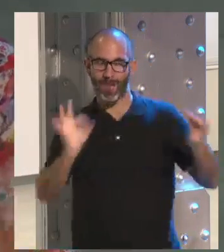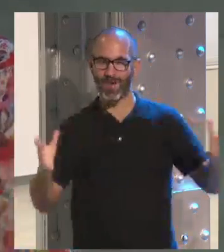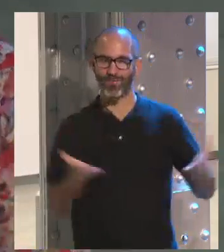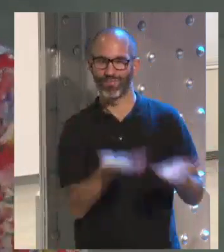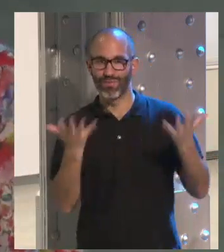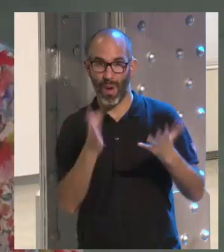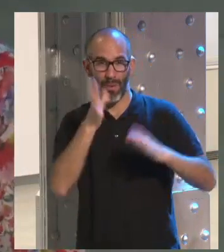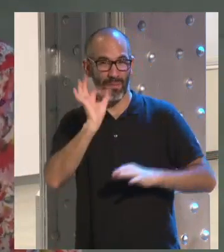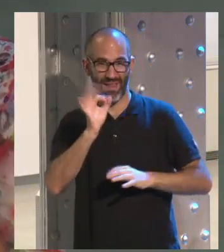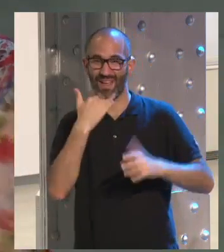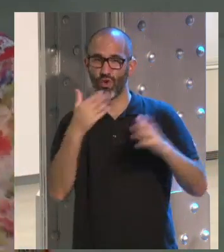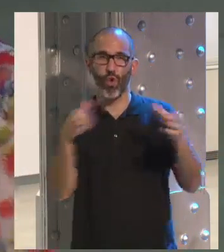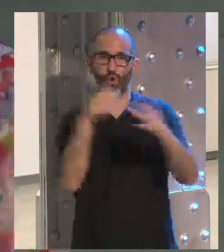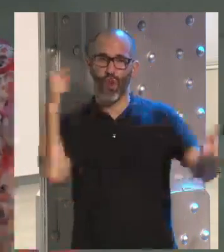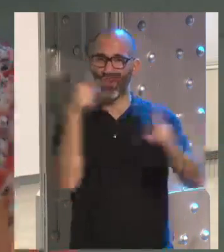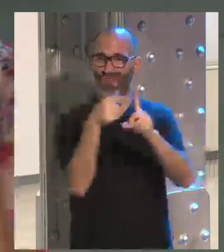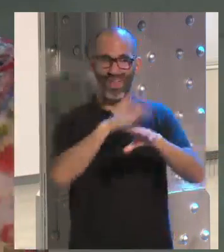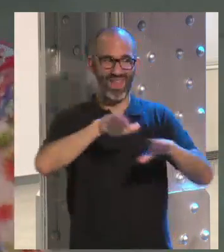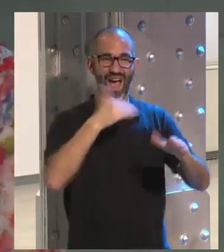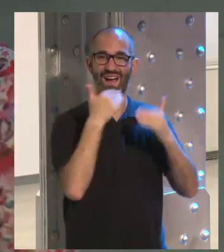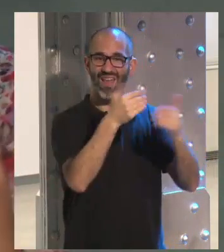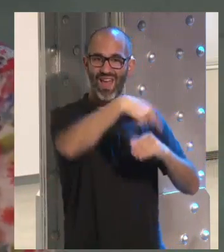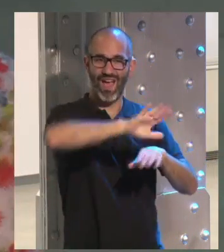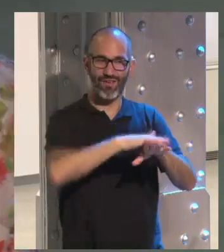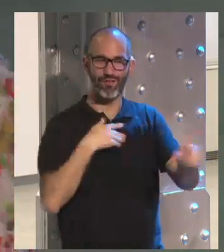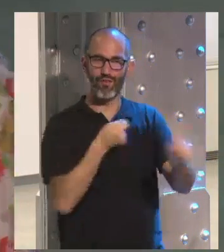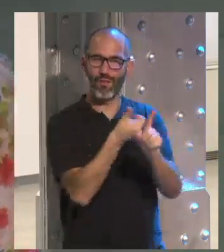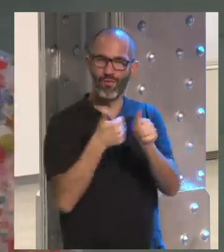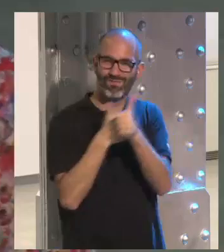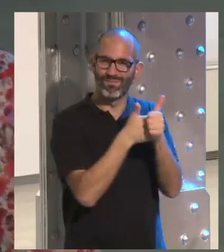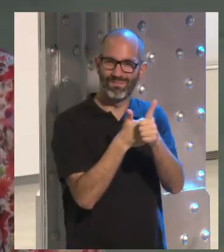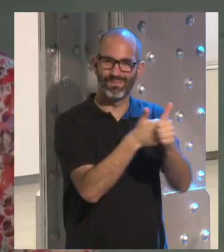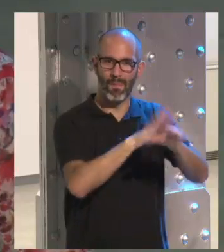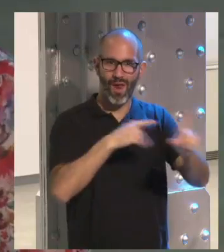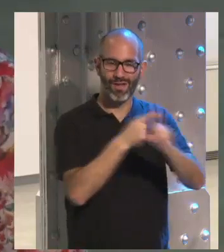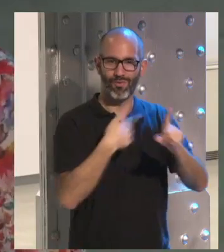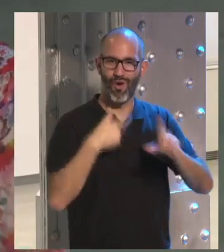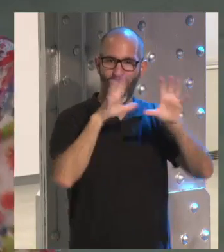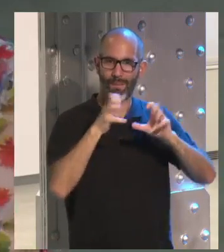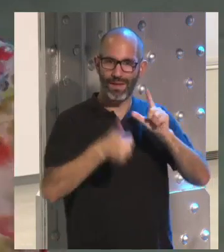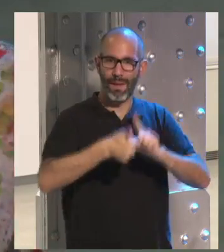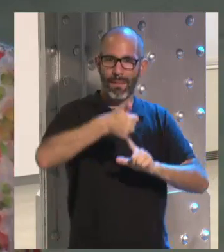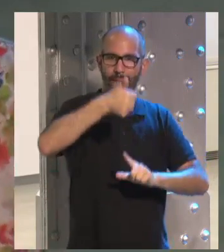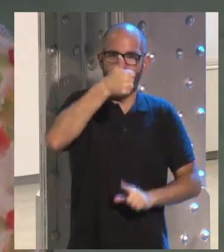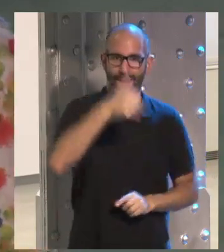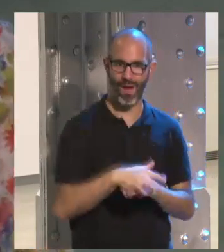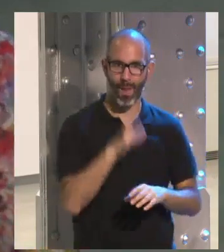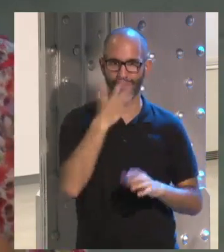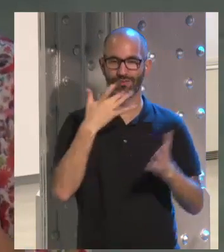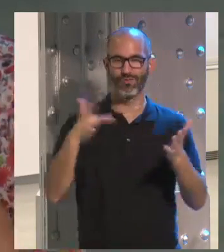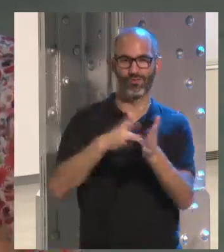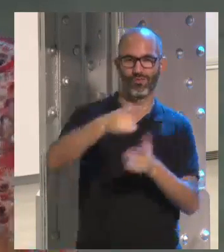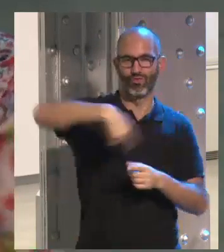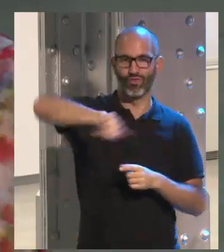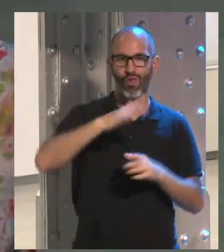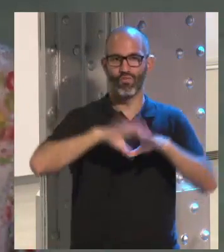amigos son el grupo de referencias, a los que le hacemos caso, a los que seguimos, es los que nos van marcando, ¿verdad? ¿Qué tenemos que hacer? En este